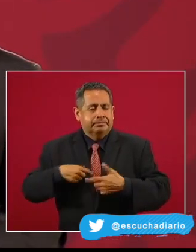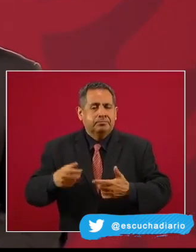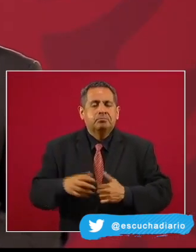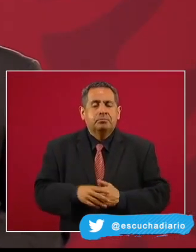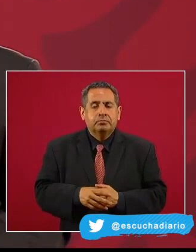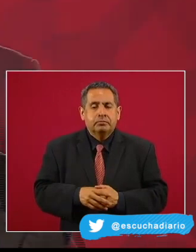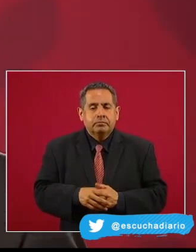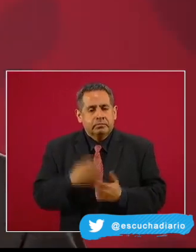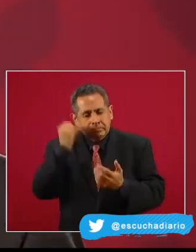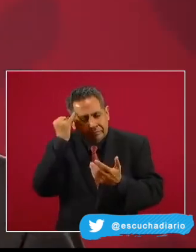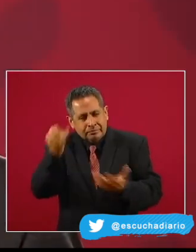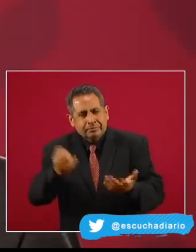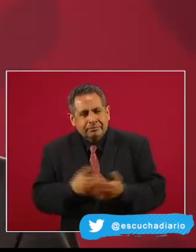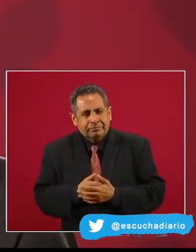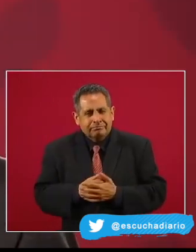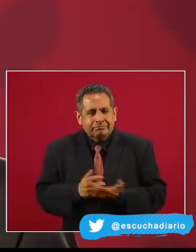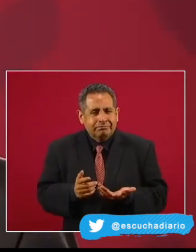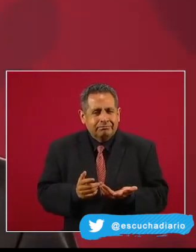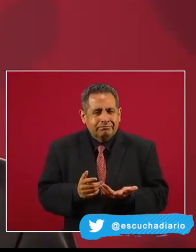Pues imagínanlo.